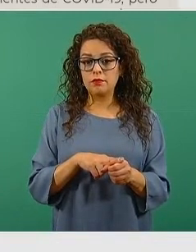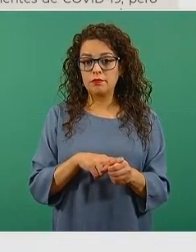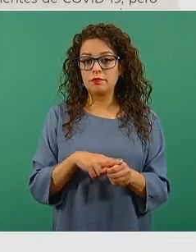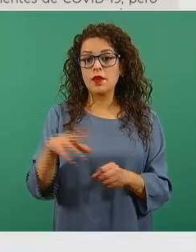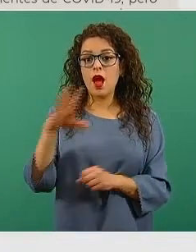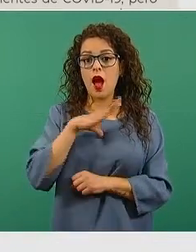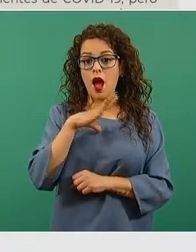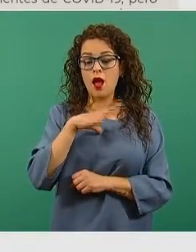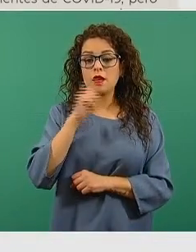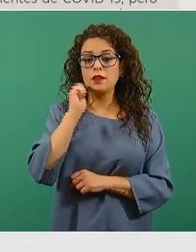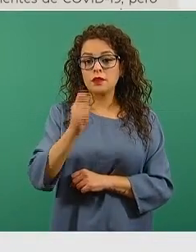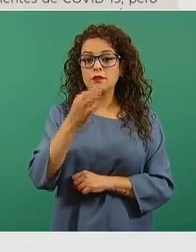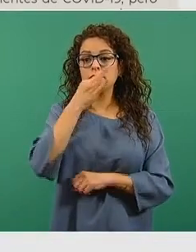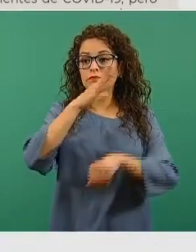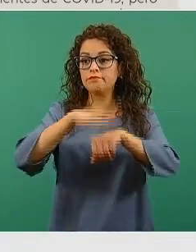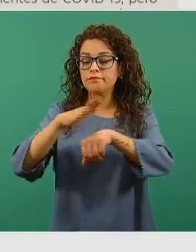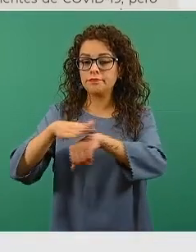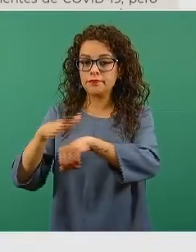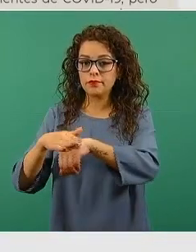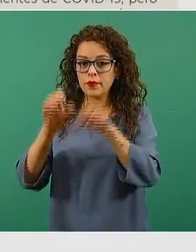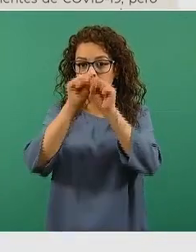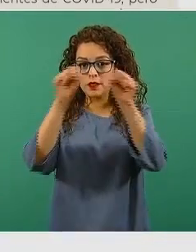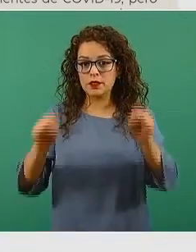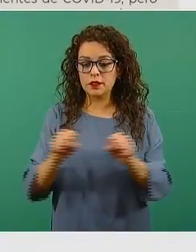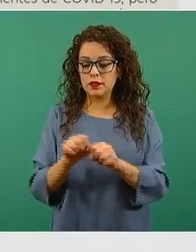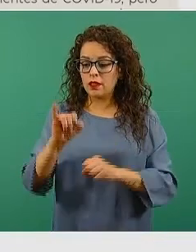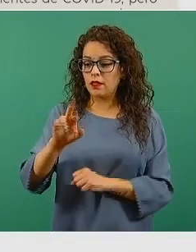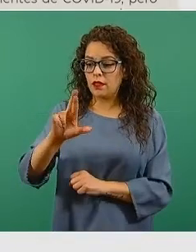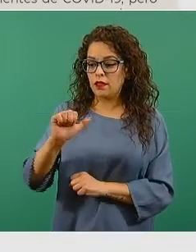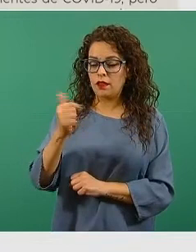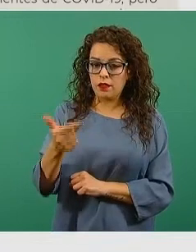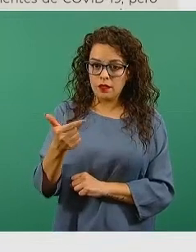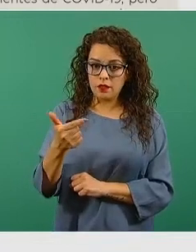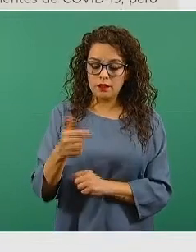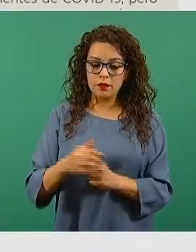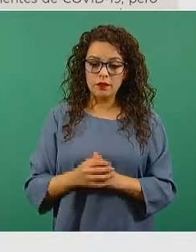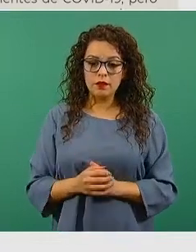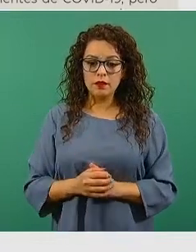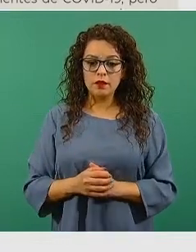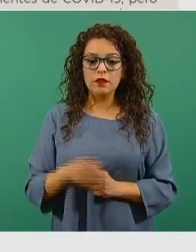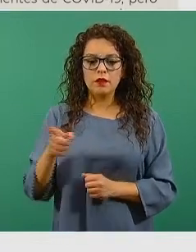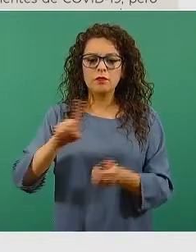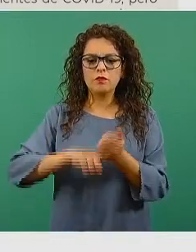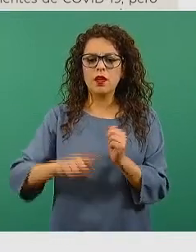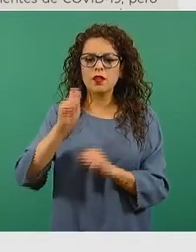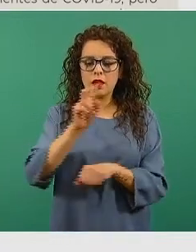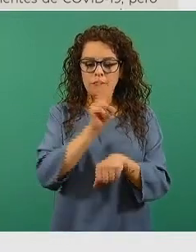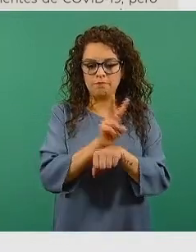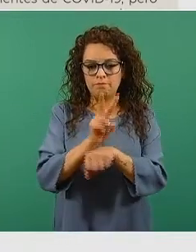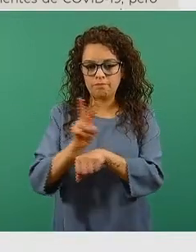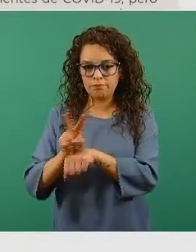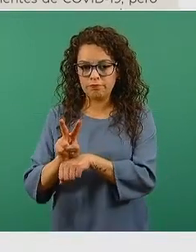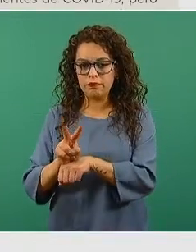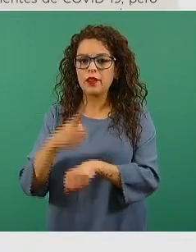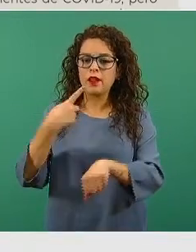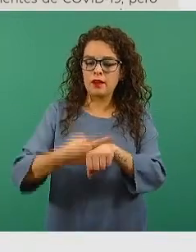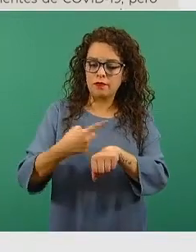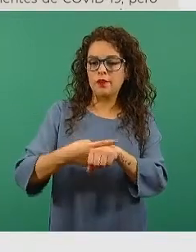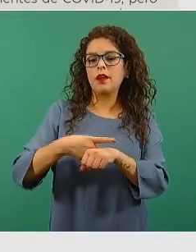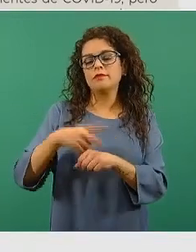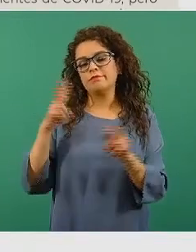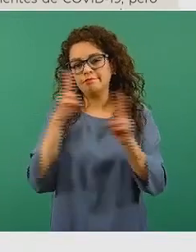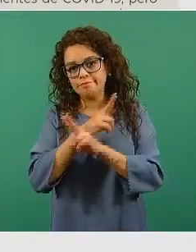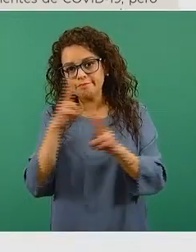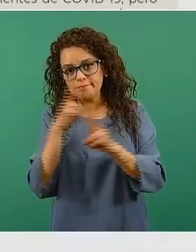reportan a la red IRAG o al sistema de información de vigilancia de enfermedades respiratorias, que participan